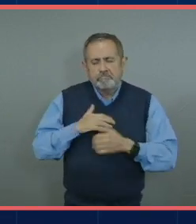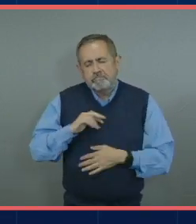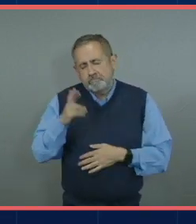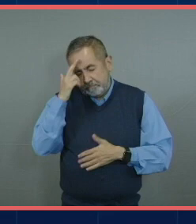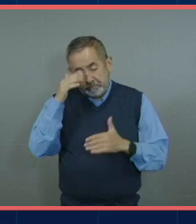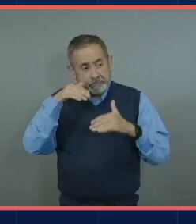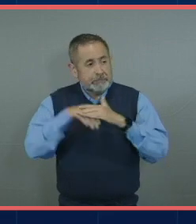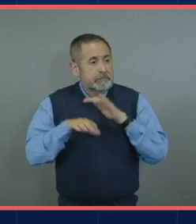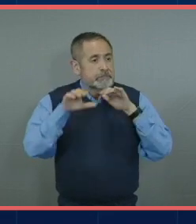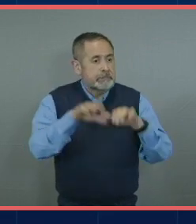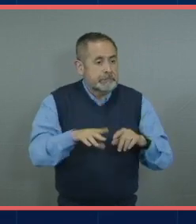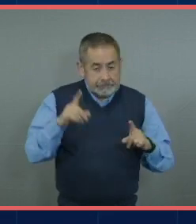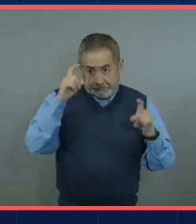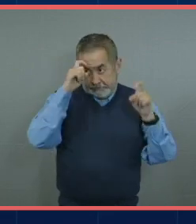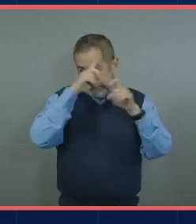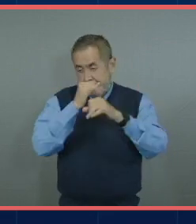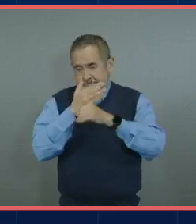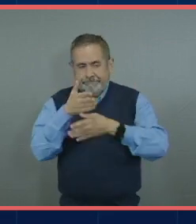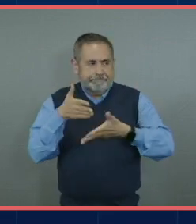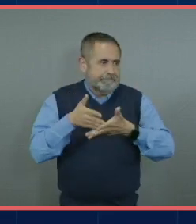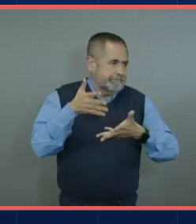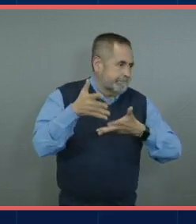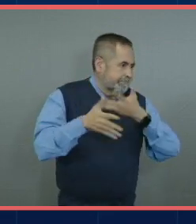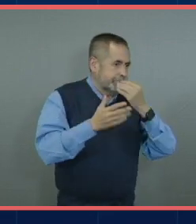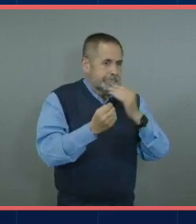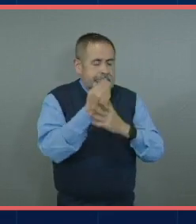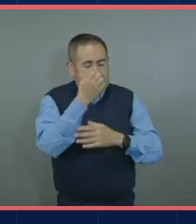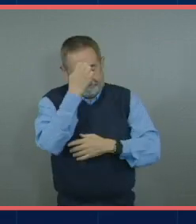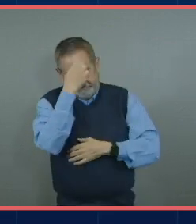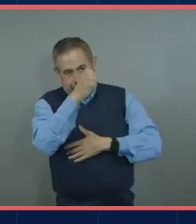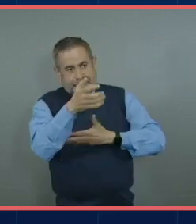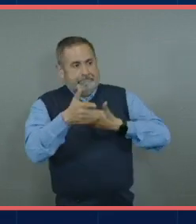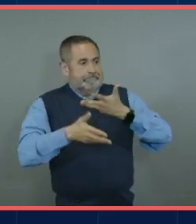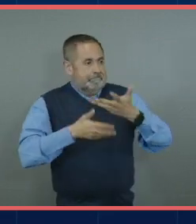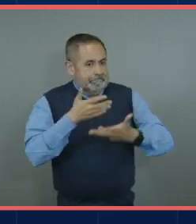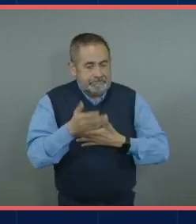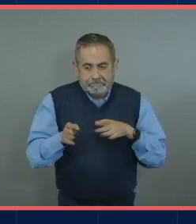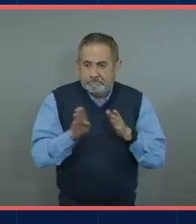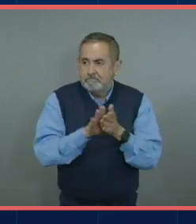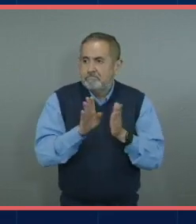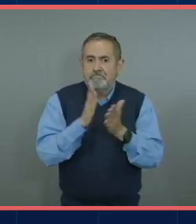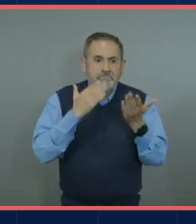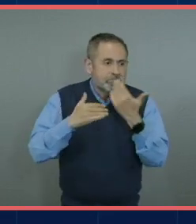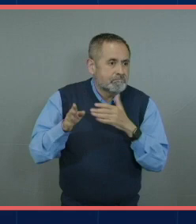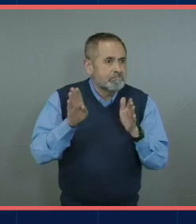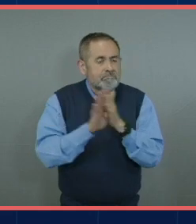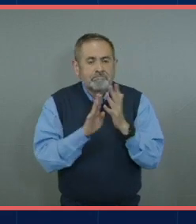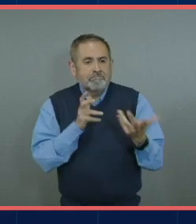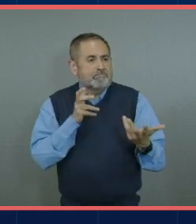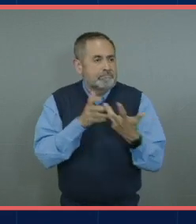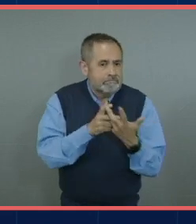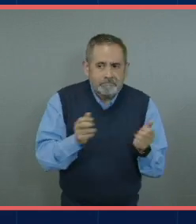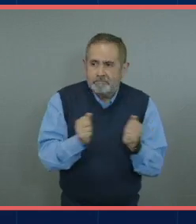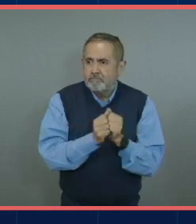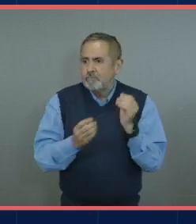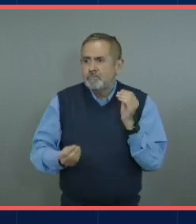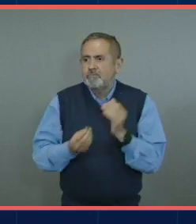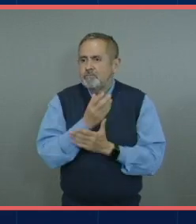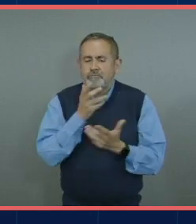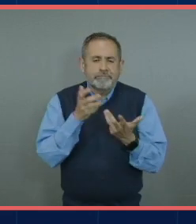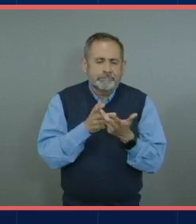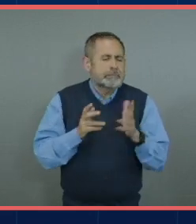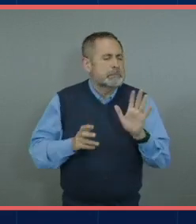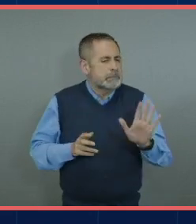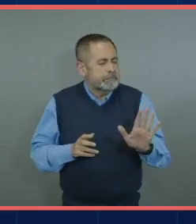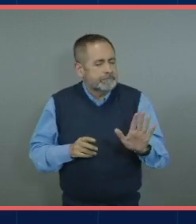pareciera un gran reto ¿no? y que te enfrentas a algo nuevo y dices ¿cómo lo voy a superar? ¿cómo me voy a adaptar a esta nueva situación? pero